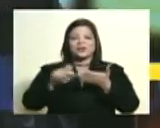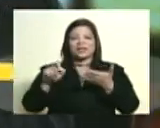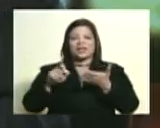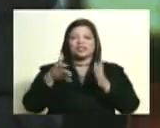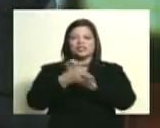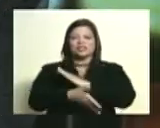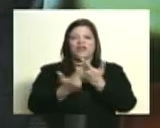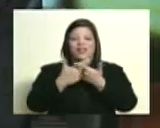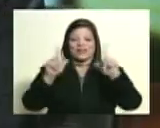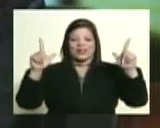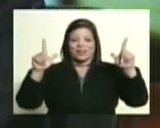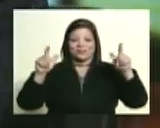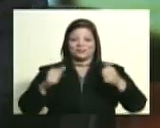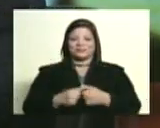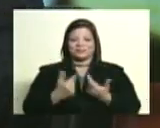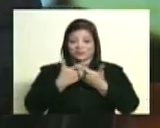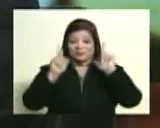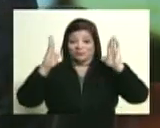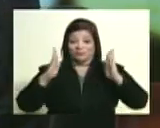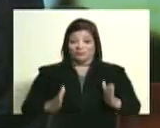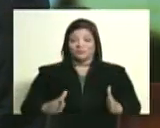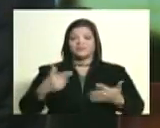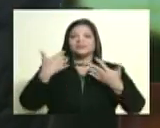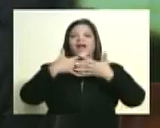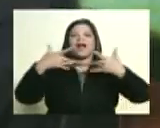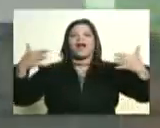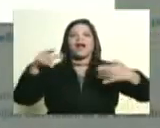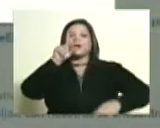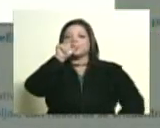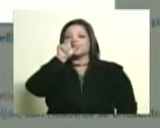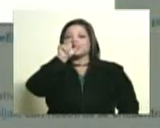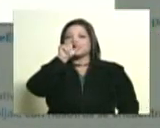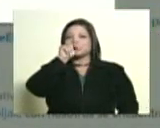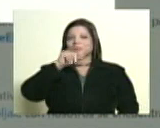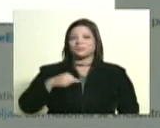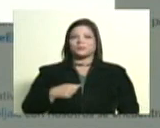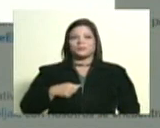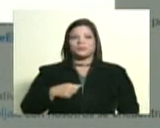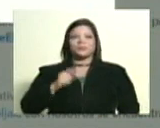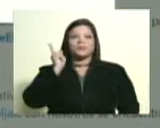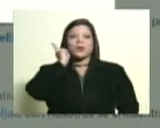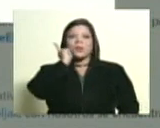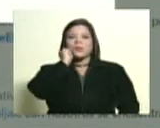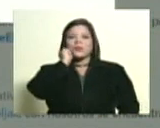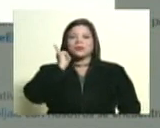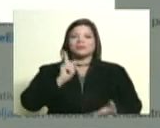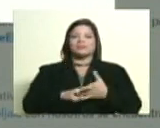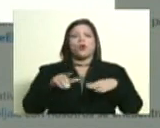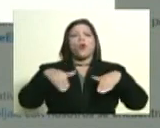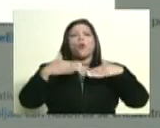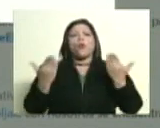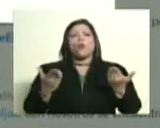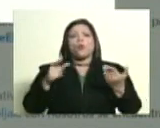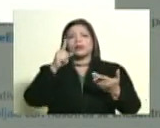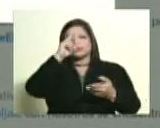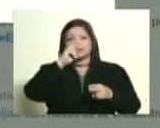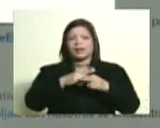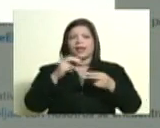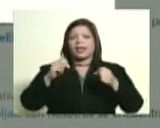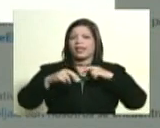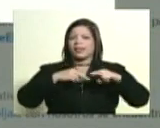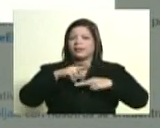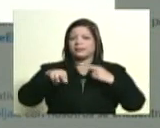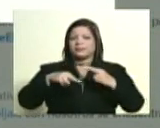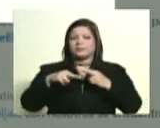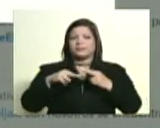sobre el libertador veamos el primero de los tuits seleccionados Laurita Gómez ¿cuál será a su parecer el desempeño